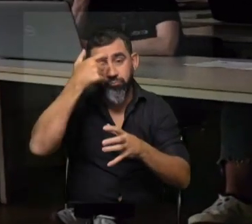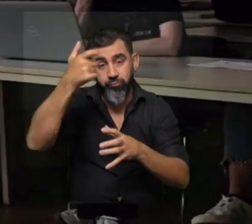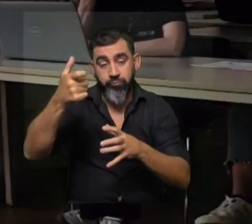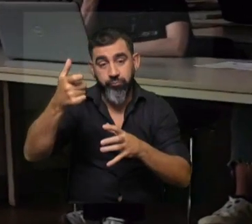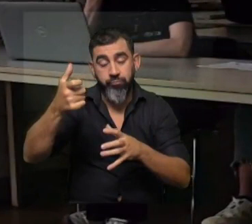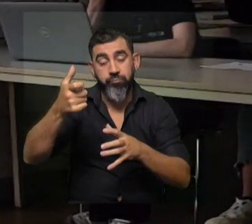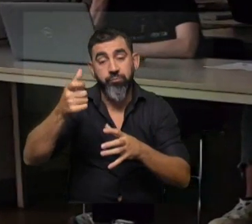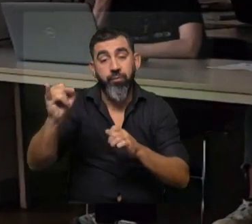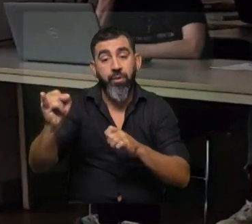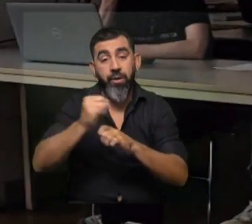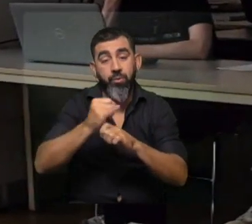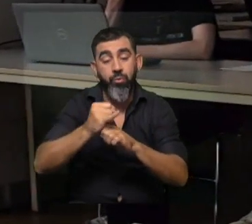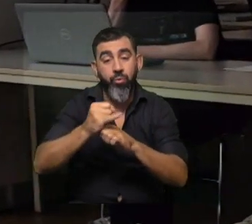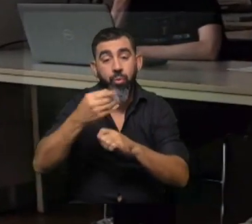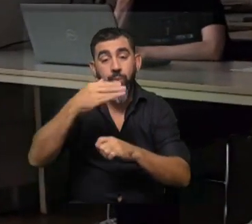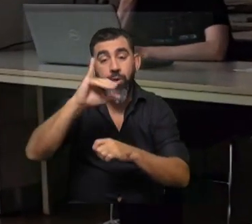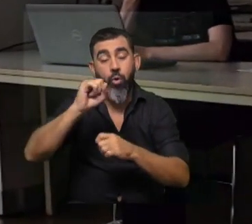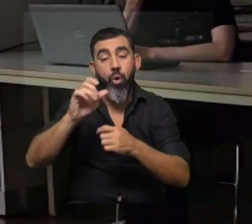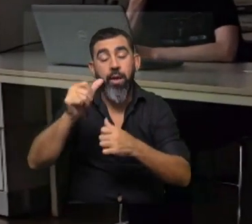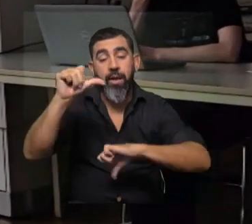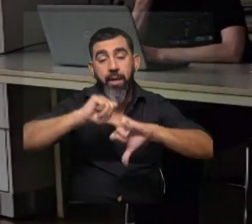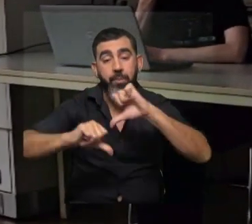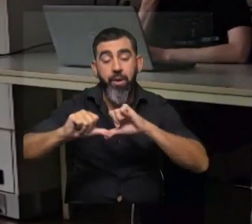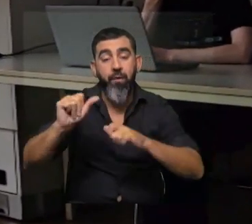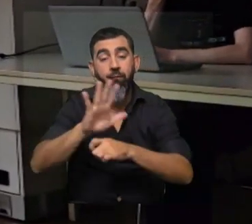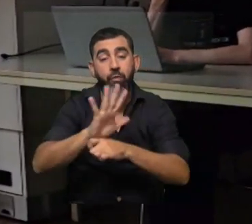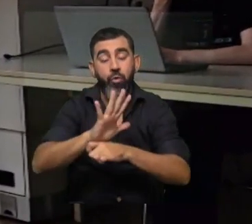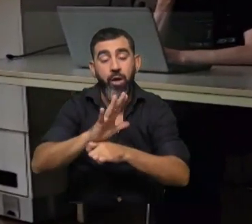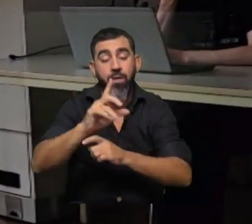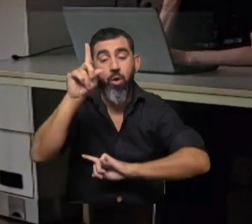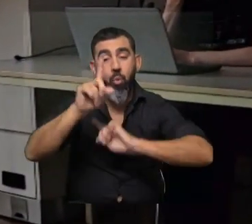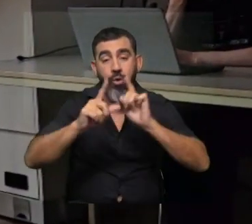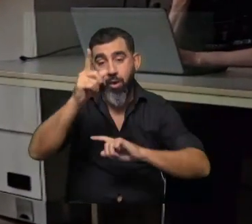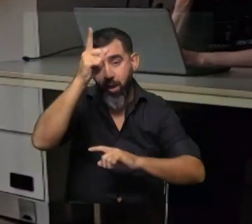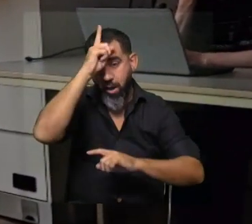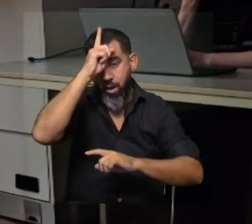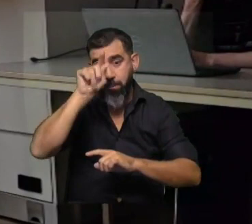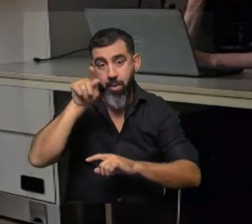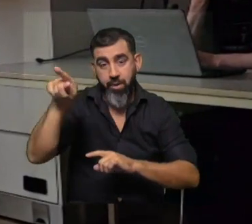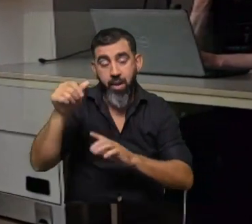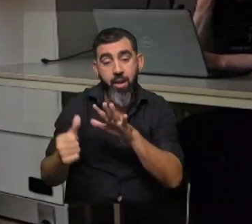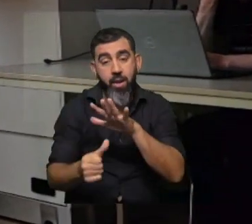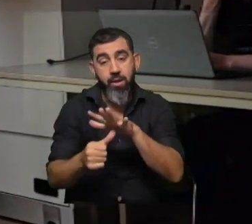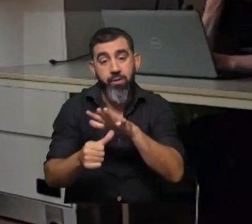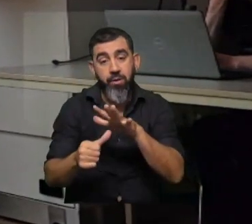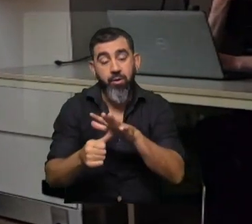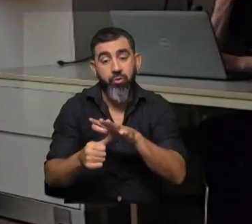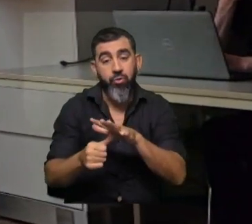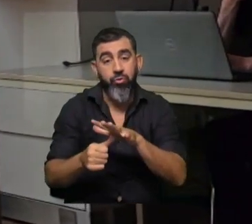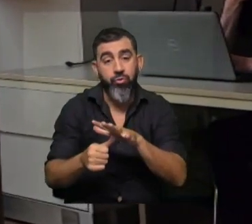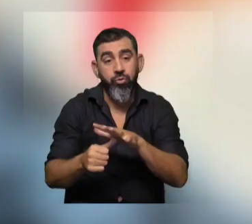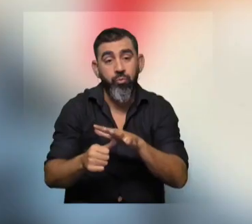pertenece al Instituto de Bioquímica y Biología Molecular de la Universidad de Hamburgo, en Alemania, y es liderado por Zoya